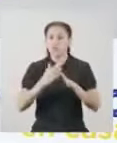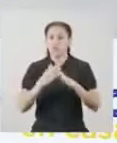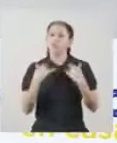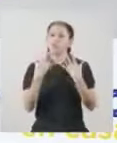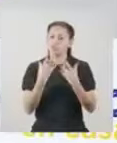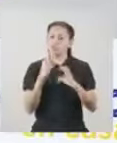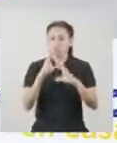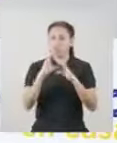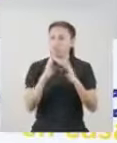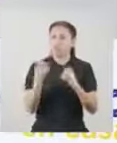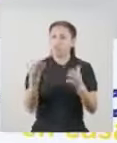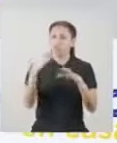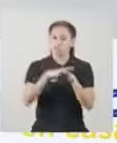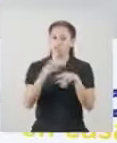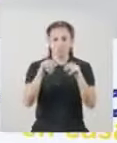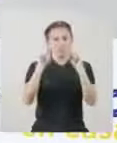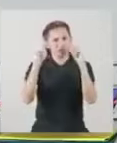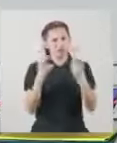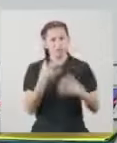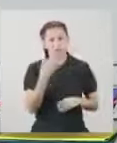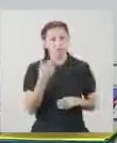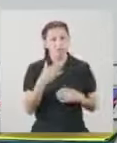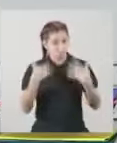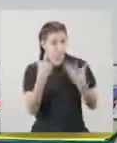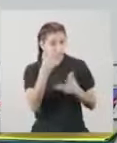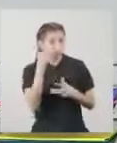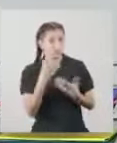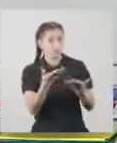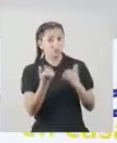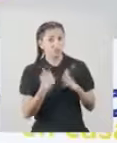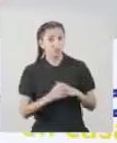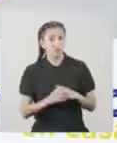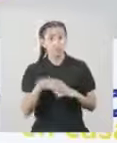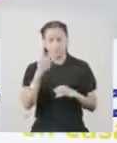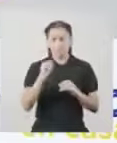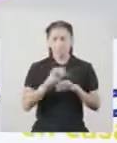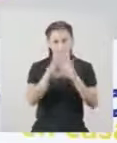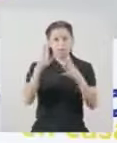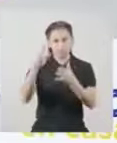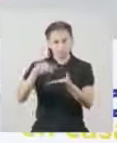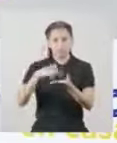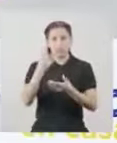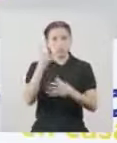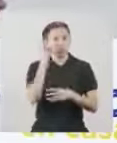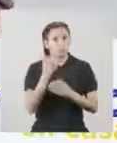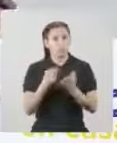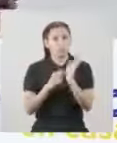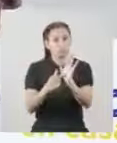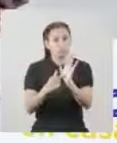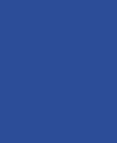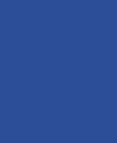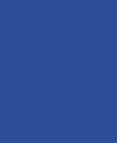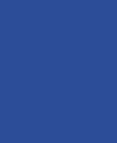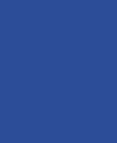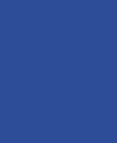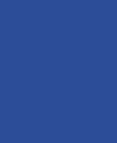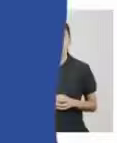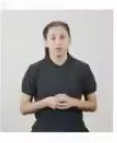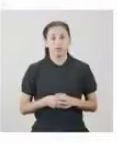Y creo que vale la pena que conversemos sobre esto ¿Podemos escucharlo? Claro, para eso me lo mandó, escucha